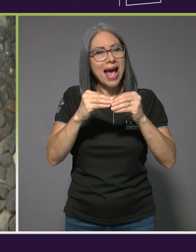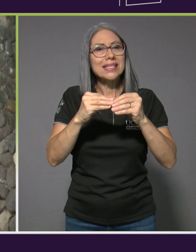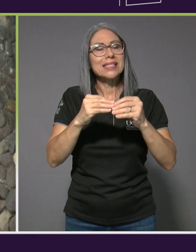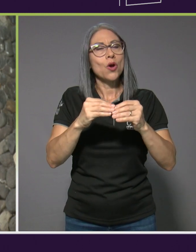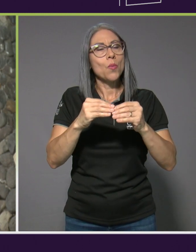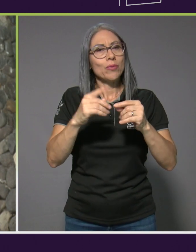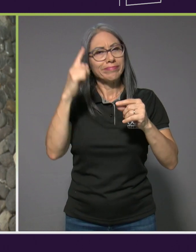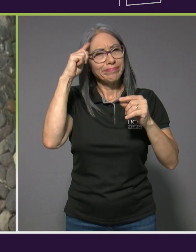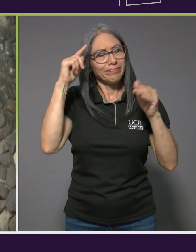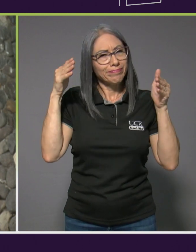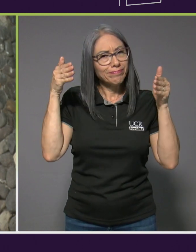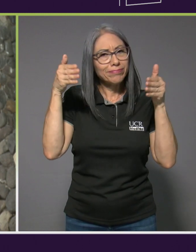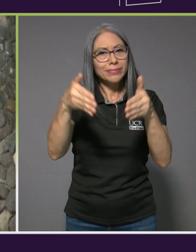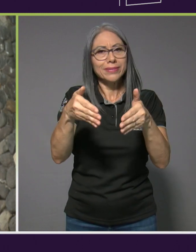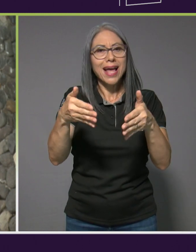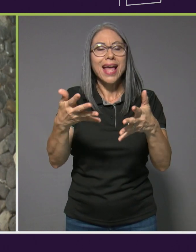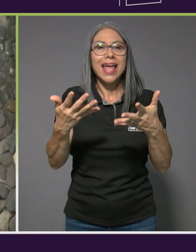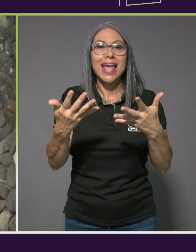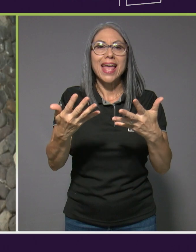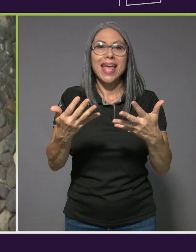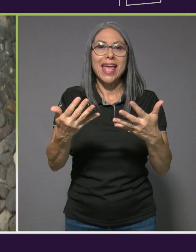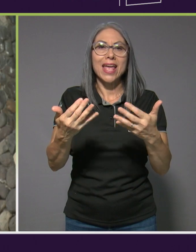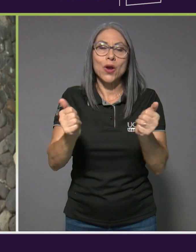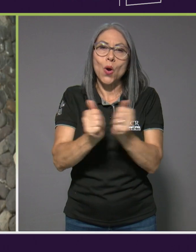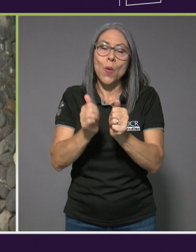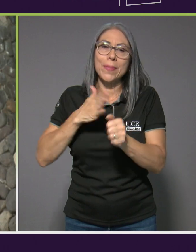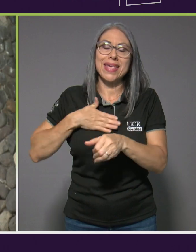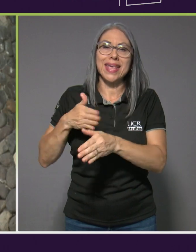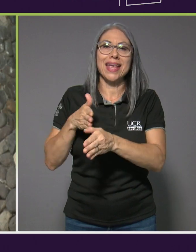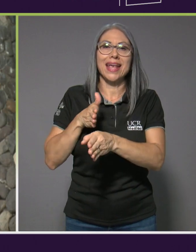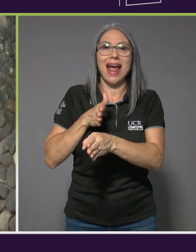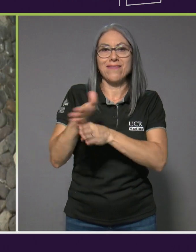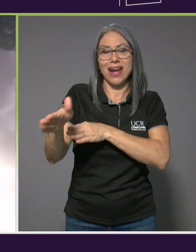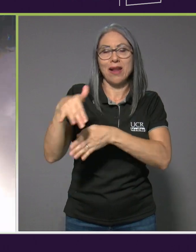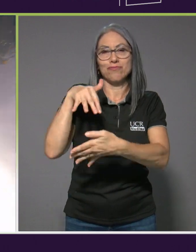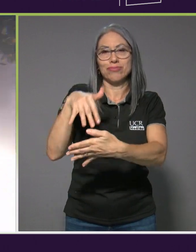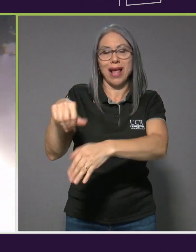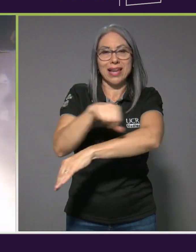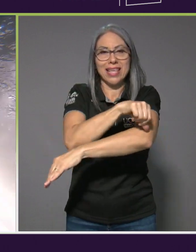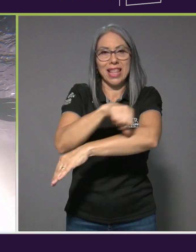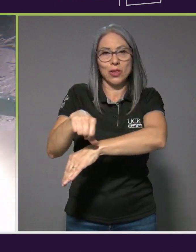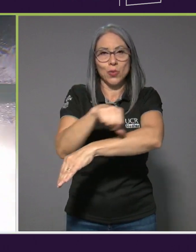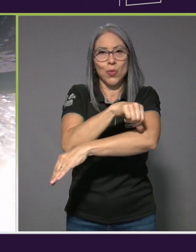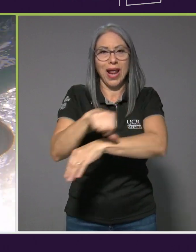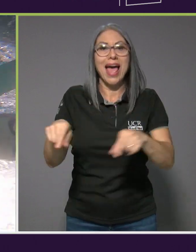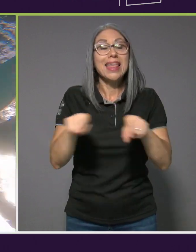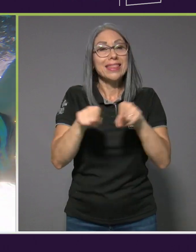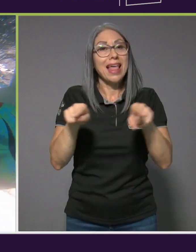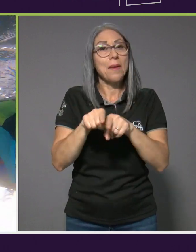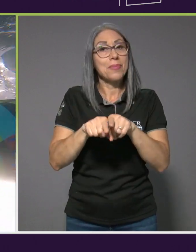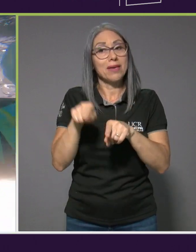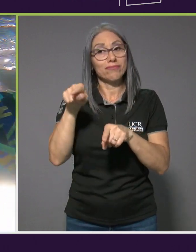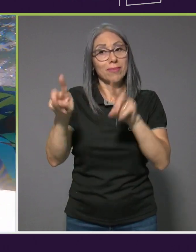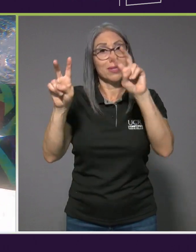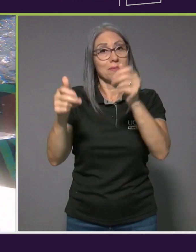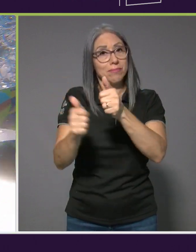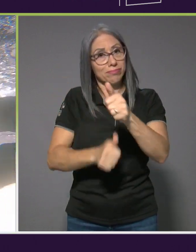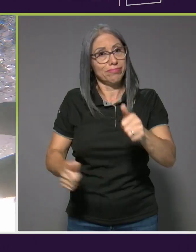también al lado de mi carrera de arquitectura. También darme un poco más de prioridad a eso.